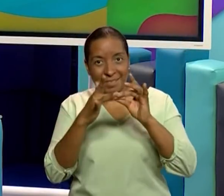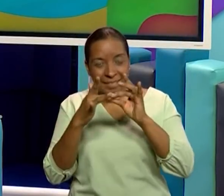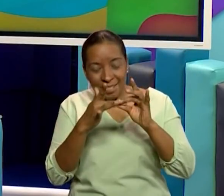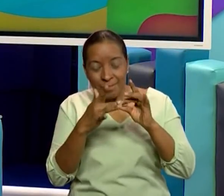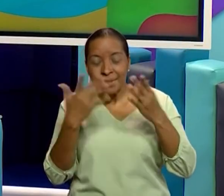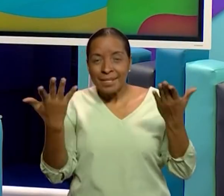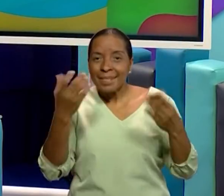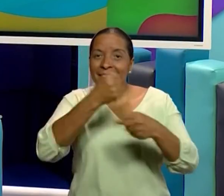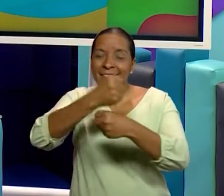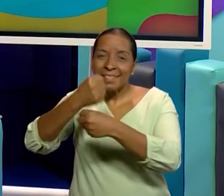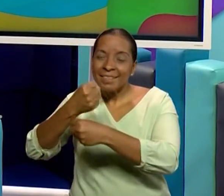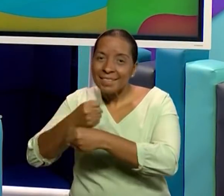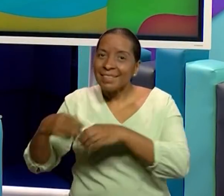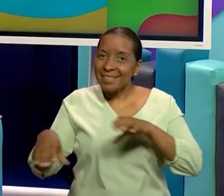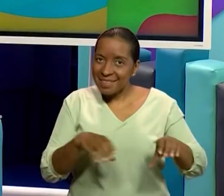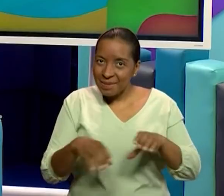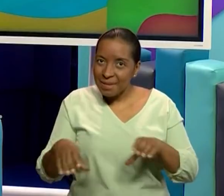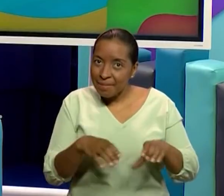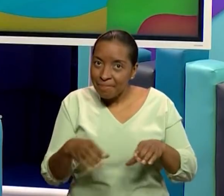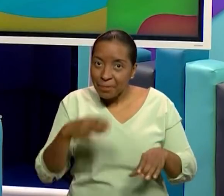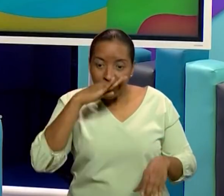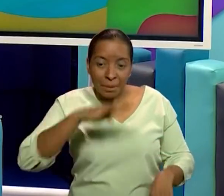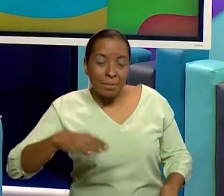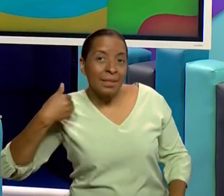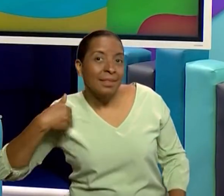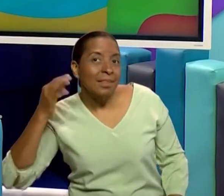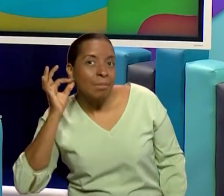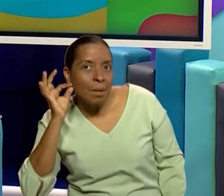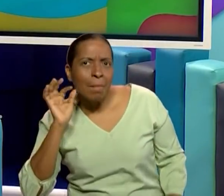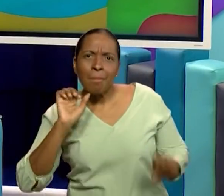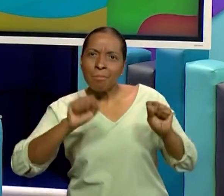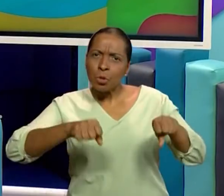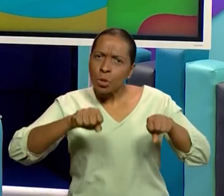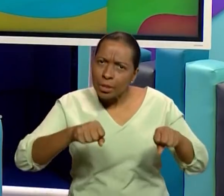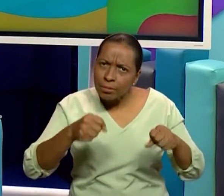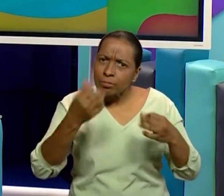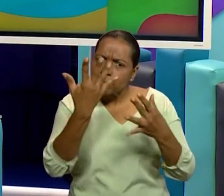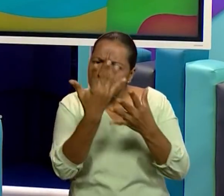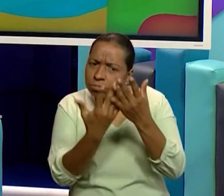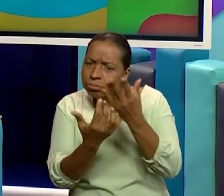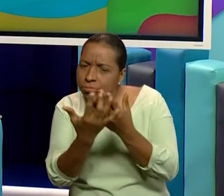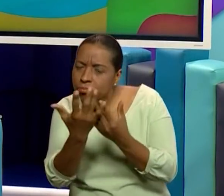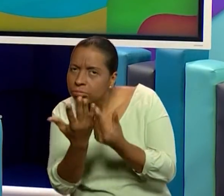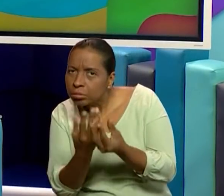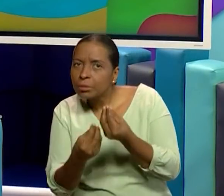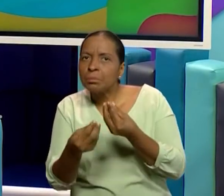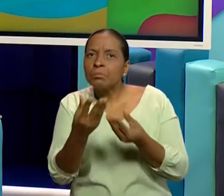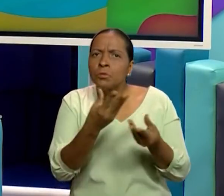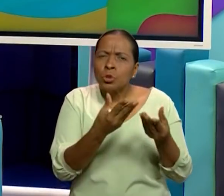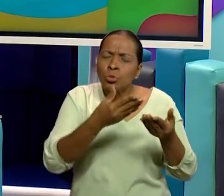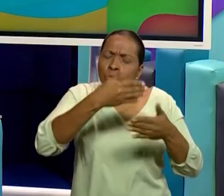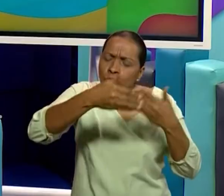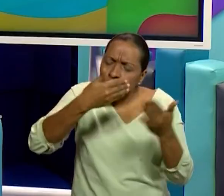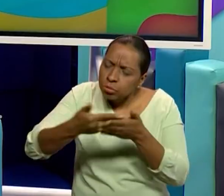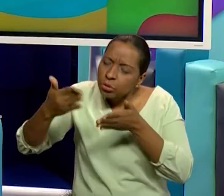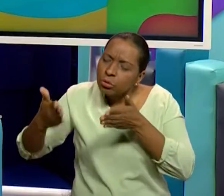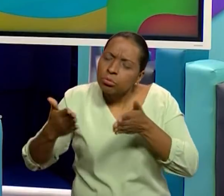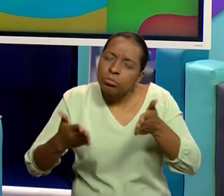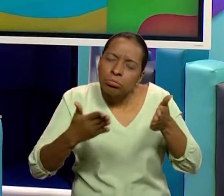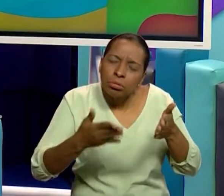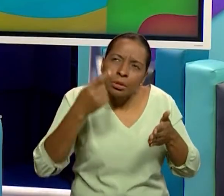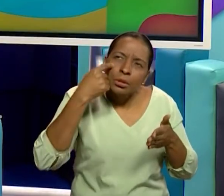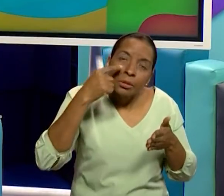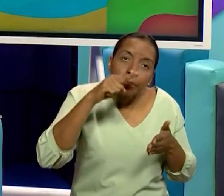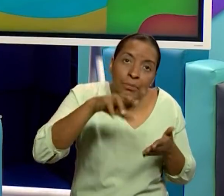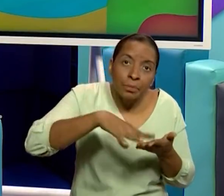muy interactiva. ¿Por qué? Porque el chico va a poder manipular todos los procesos que se van a